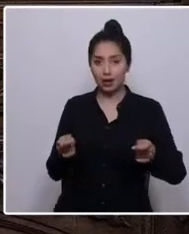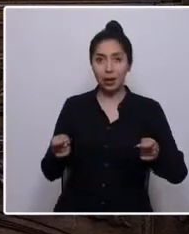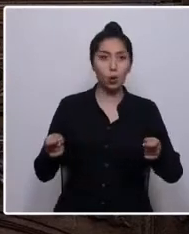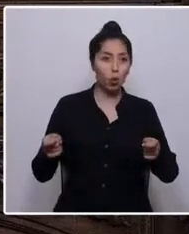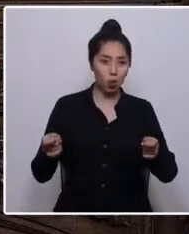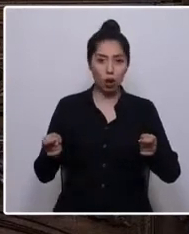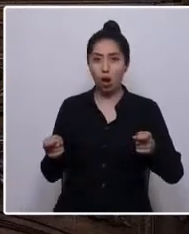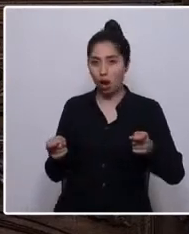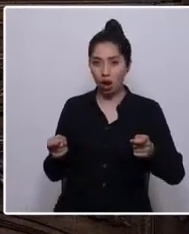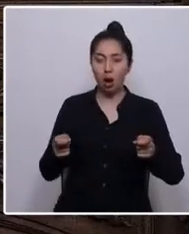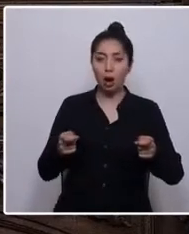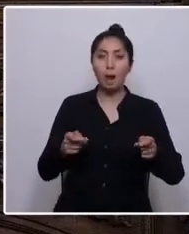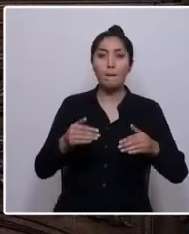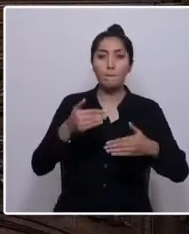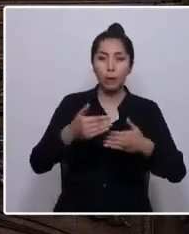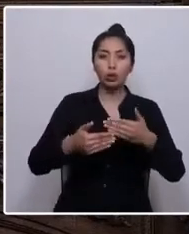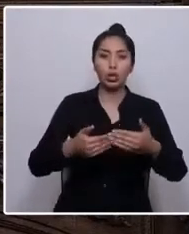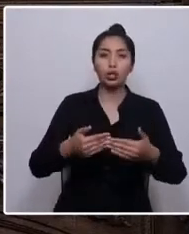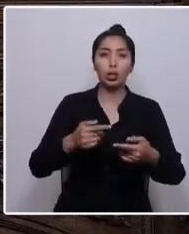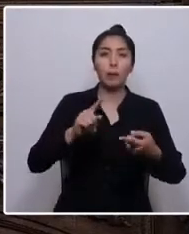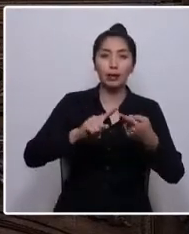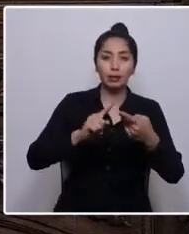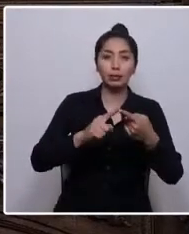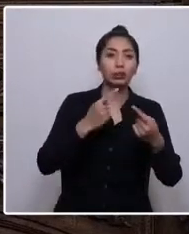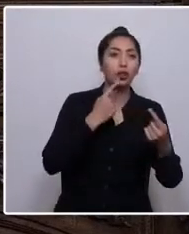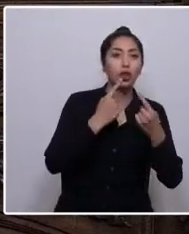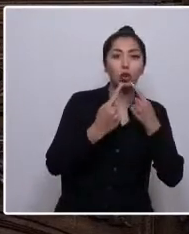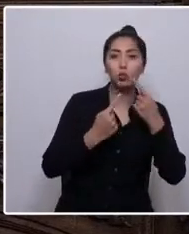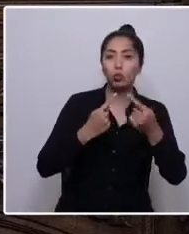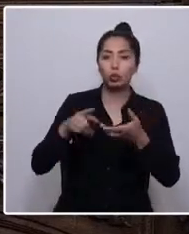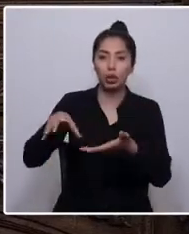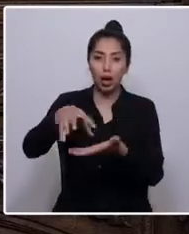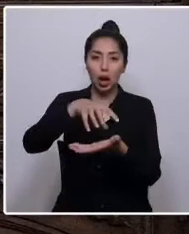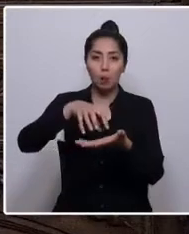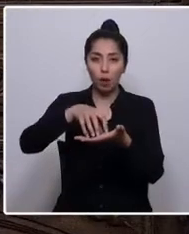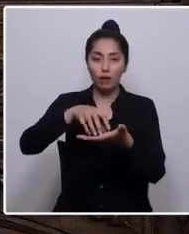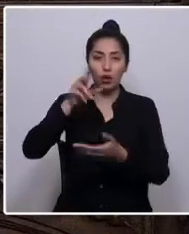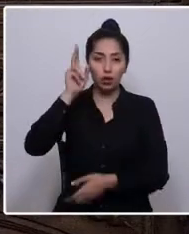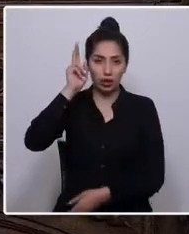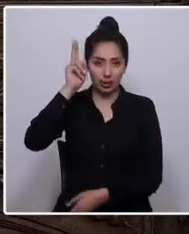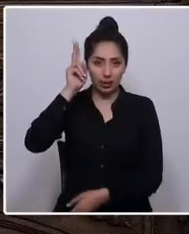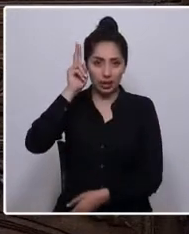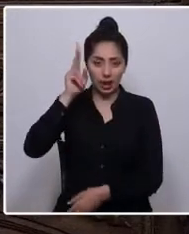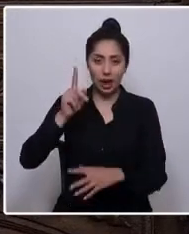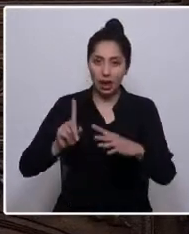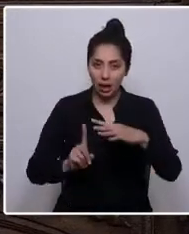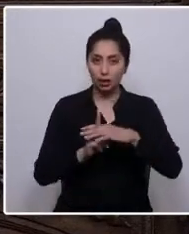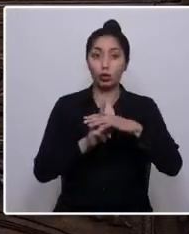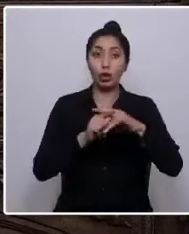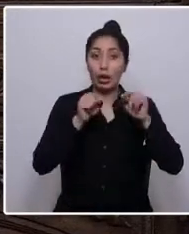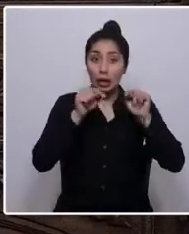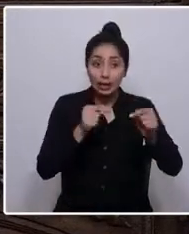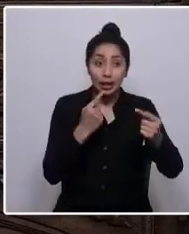consulta a los pueblos originarios. Esta consulta es obligatoria.